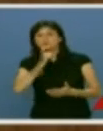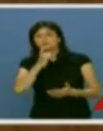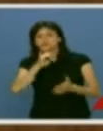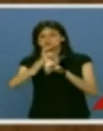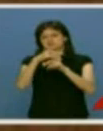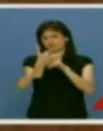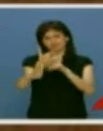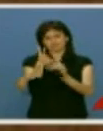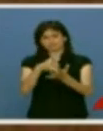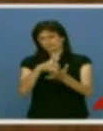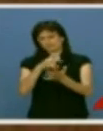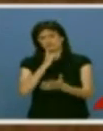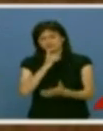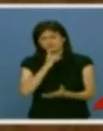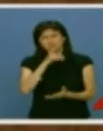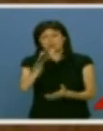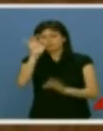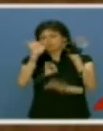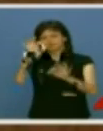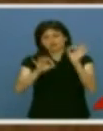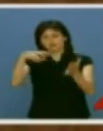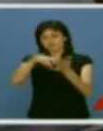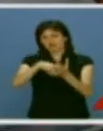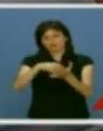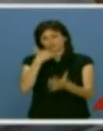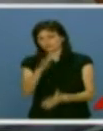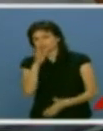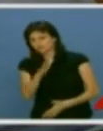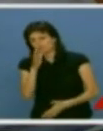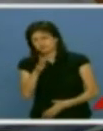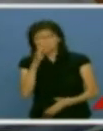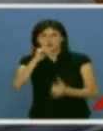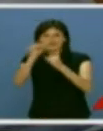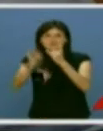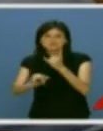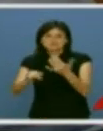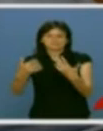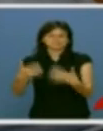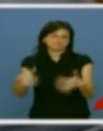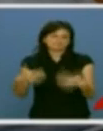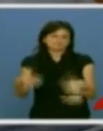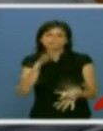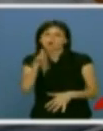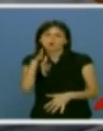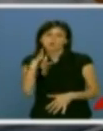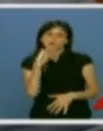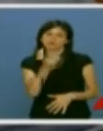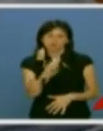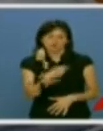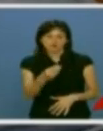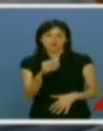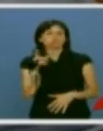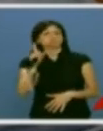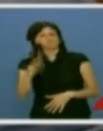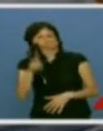extremadamente difícil, con una cifra de parados brutal, frente a una crisis de una dimensión desconocida, con un alejamiento y un deterioro de la